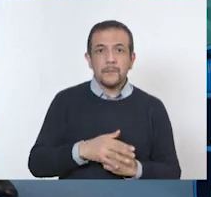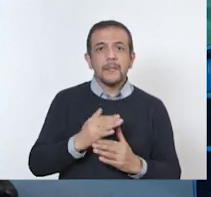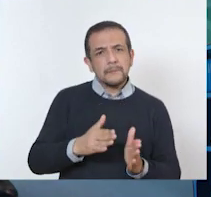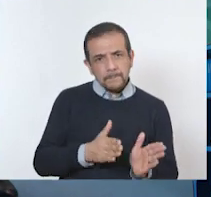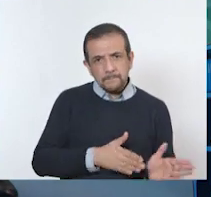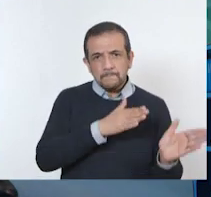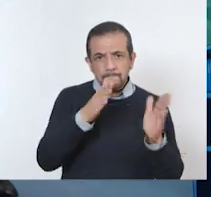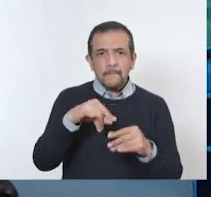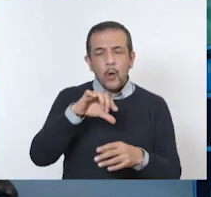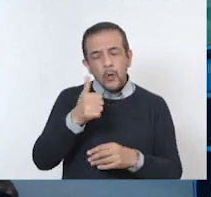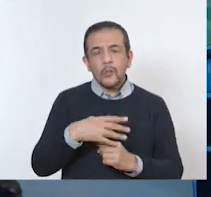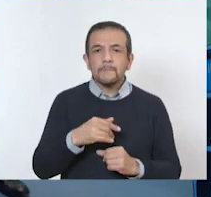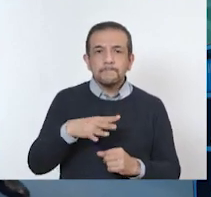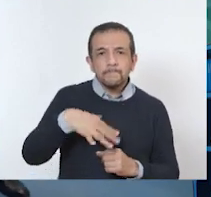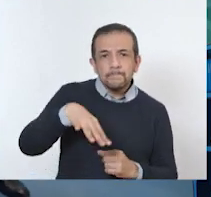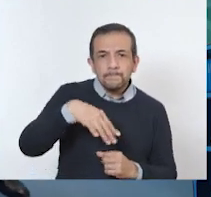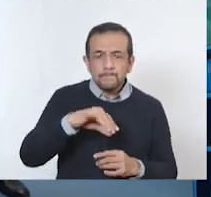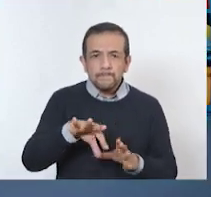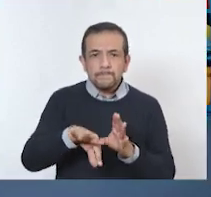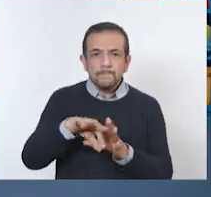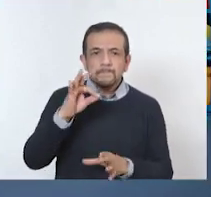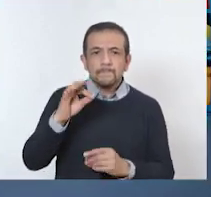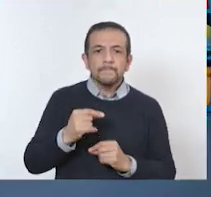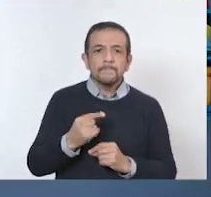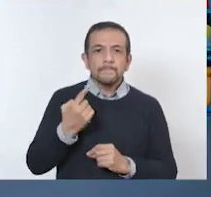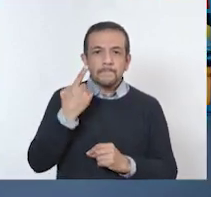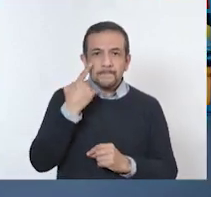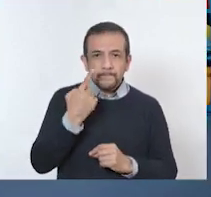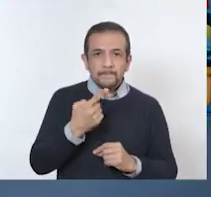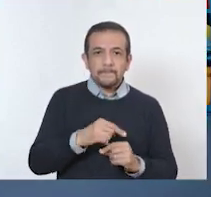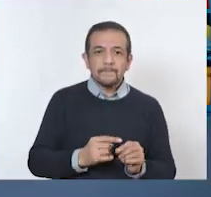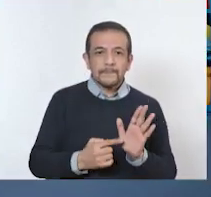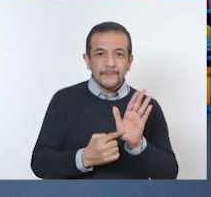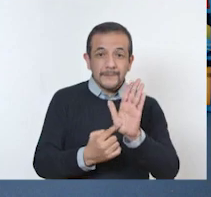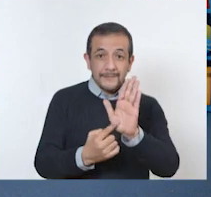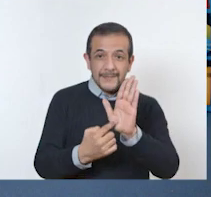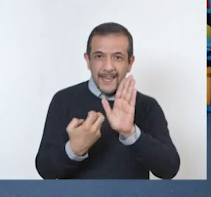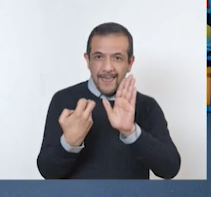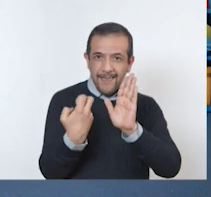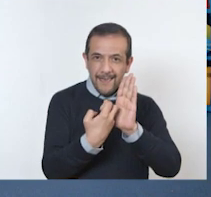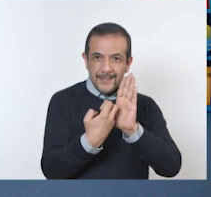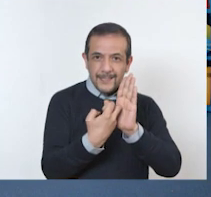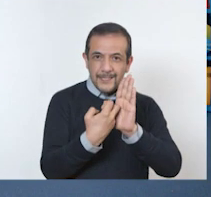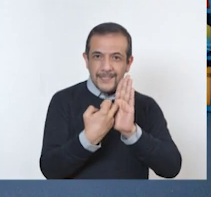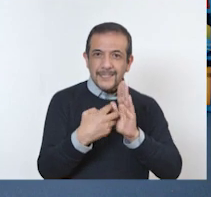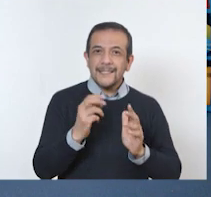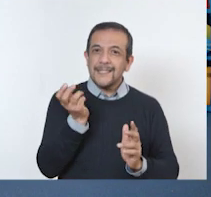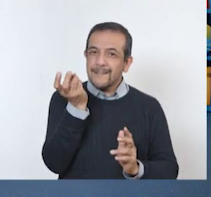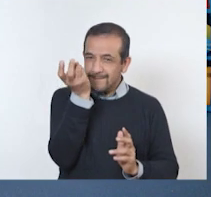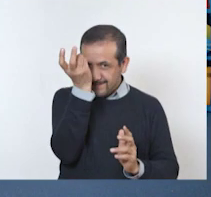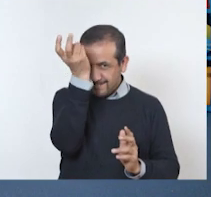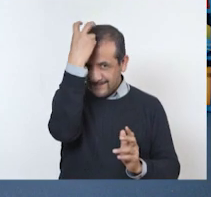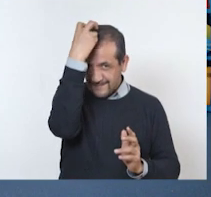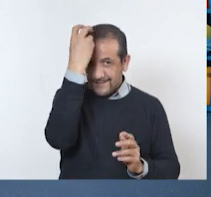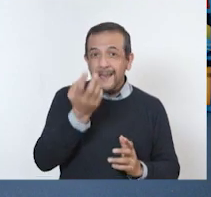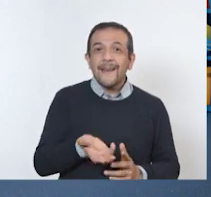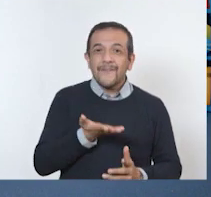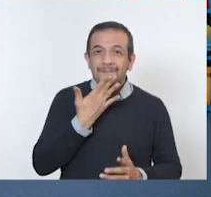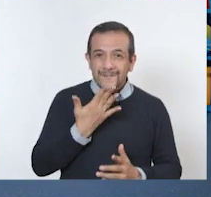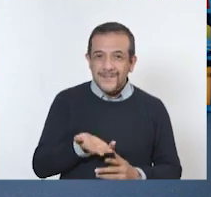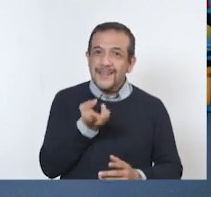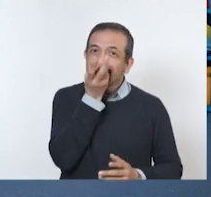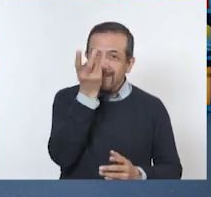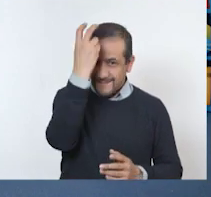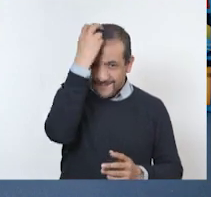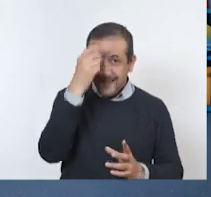siguiente. A ver, ¿cuál le parece este? Un cabrito. Un cabrito, una cabra.